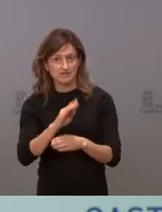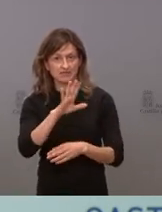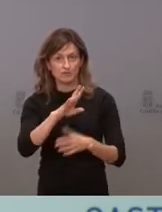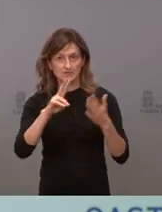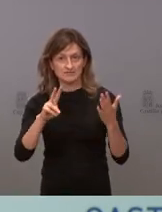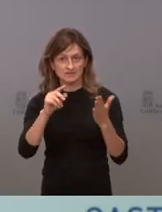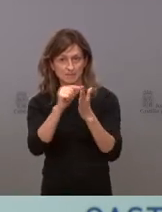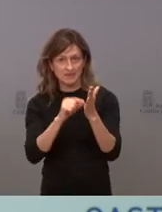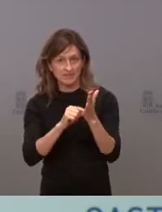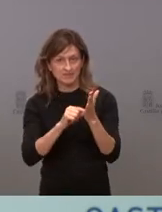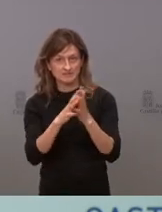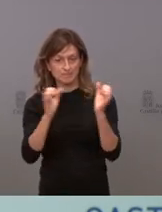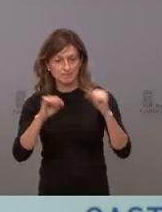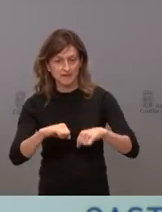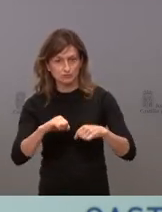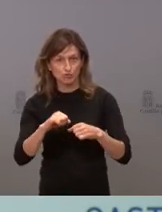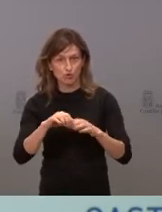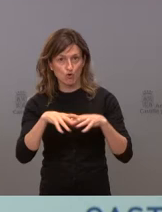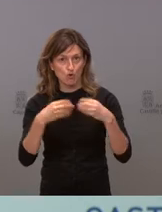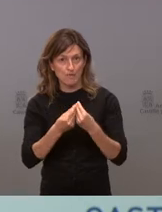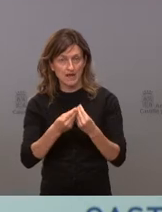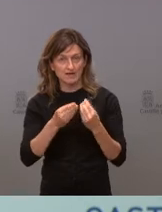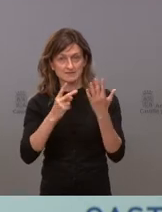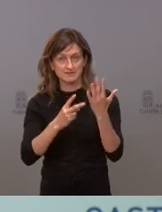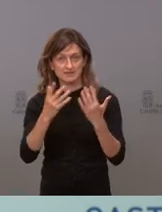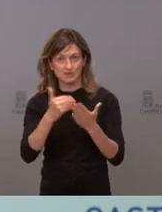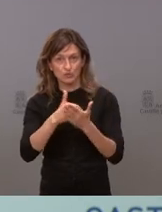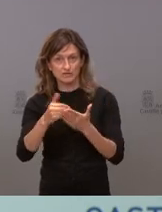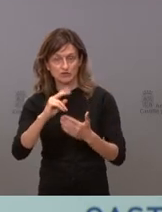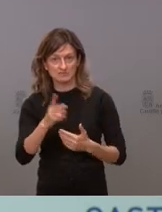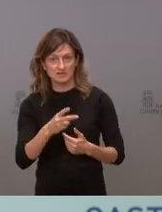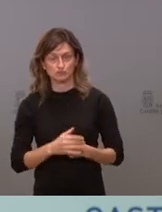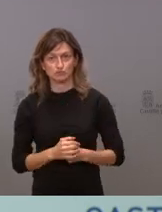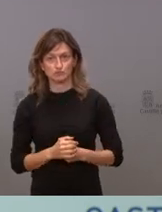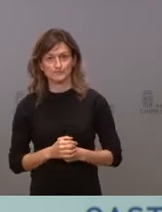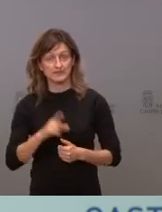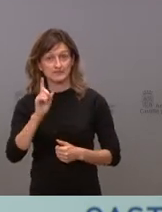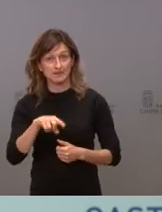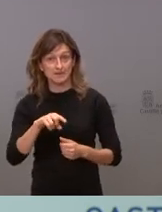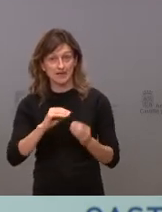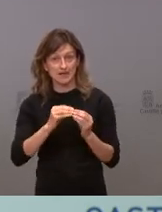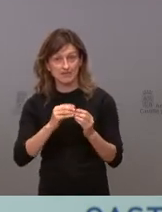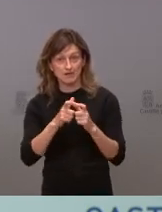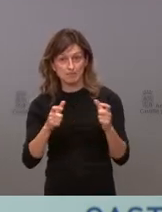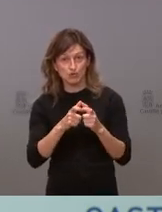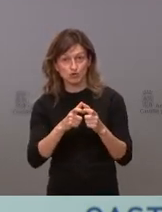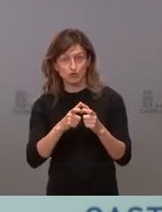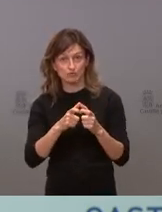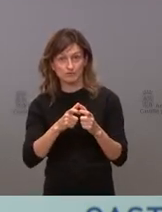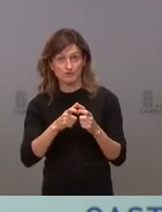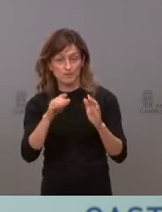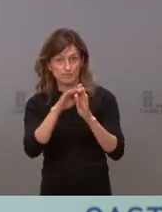medidas y un impacto económico anual de 75 millones de euros. Hemos activado el bono concilia programas,